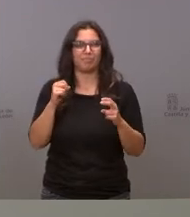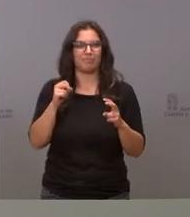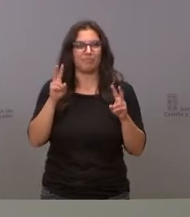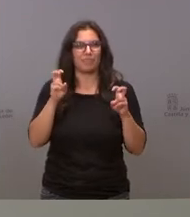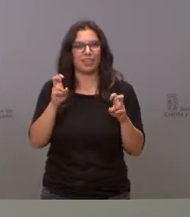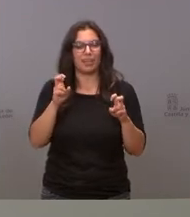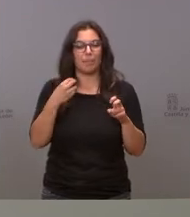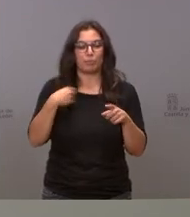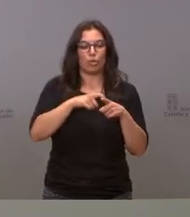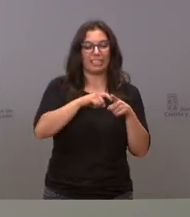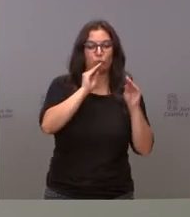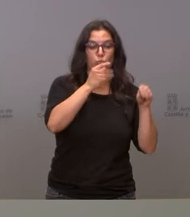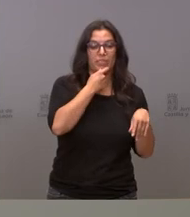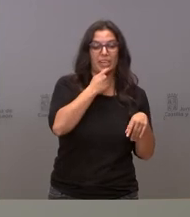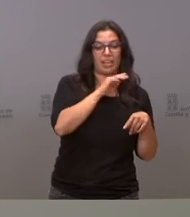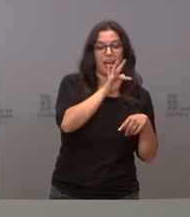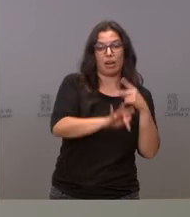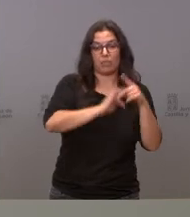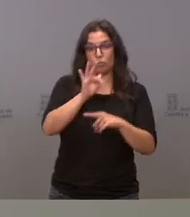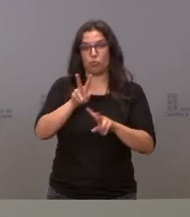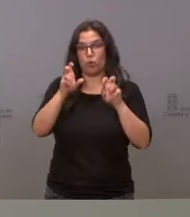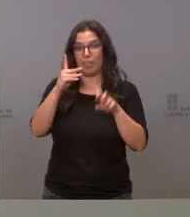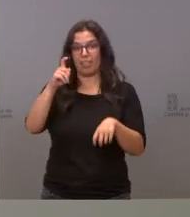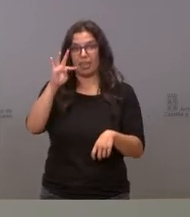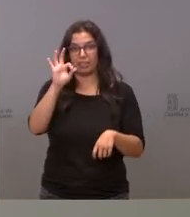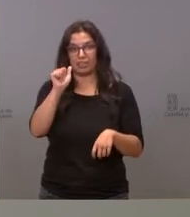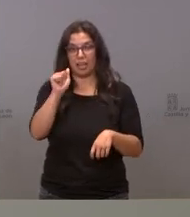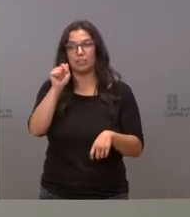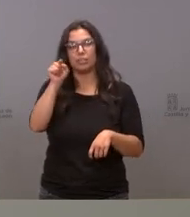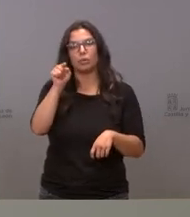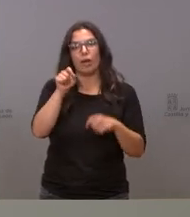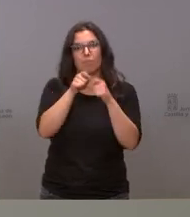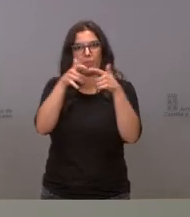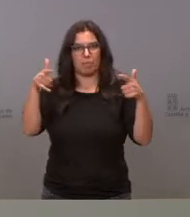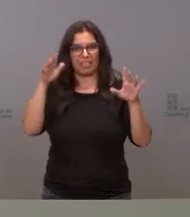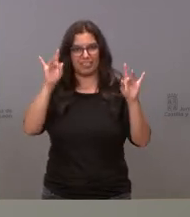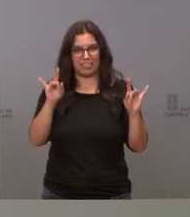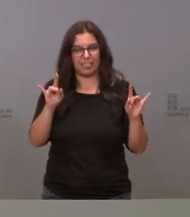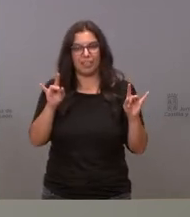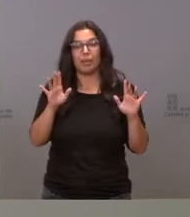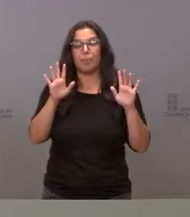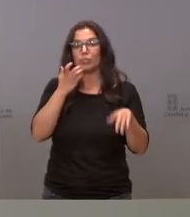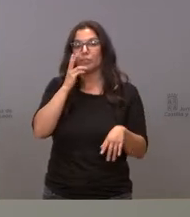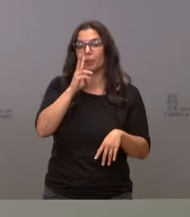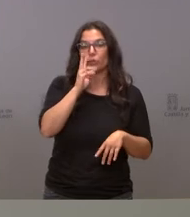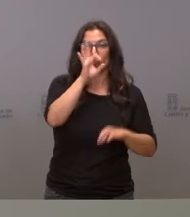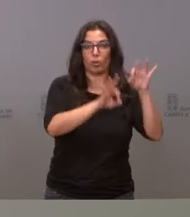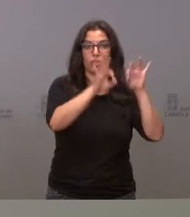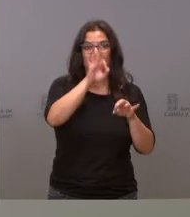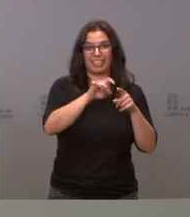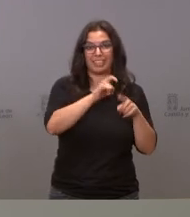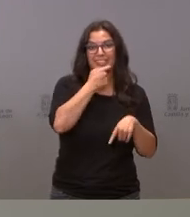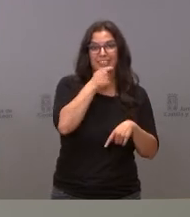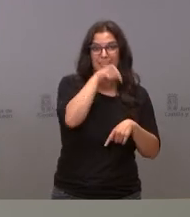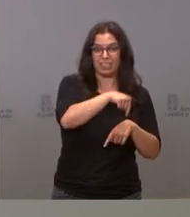la variante británica y por lo tanto suele ocupar el espacio el hecho que nosotros sigamos teniendo el porcentaje que tenemos de variante